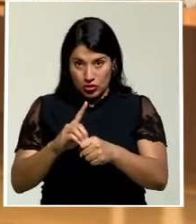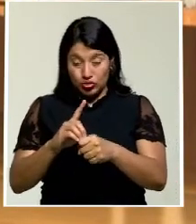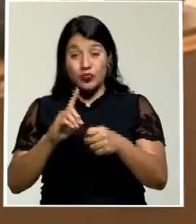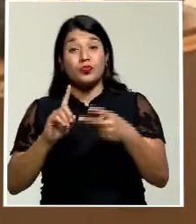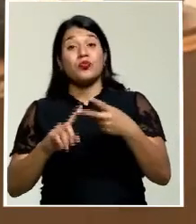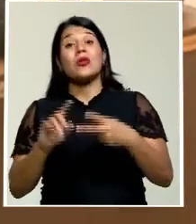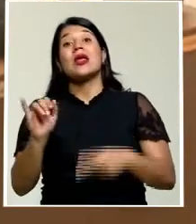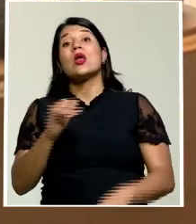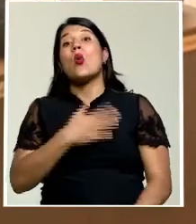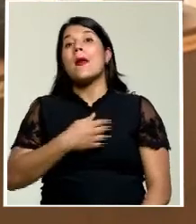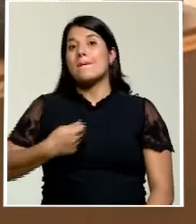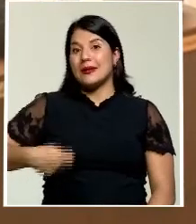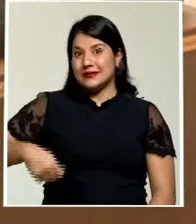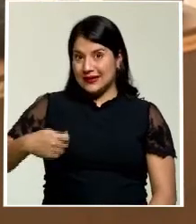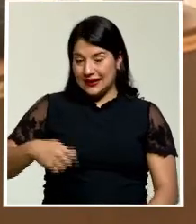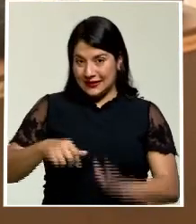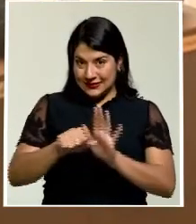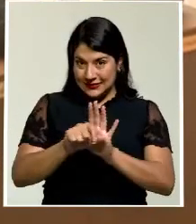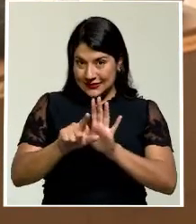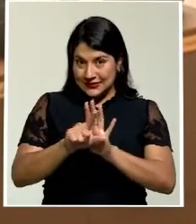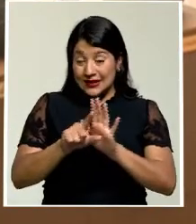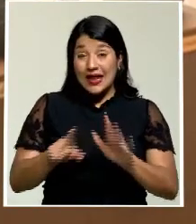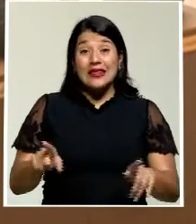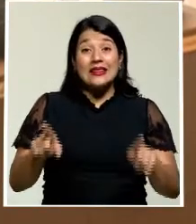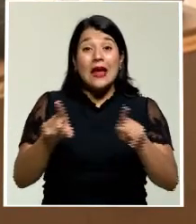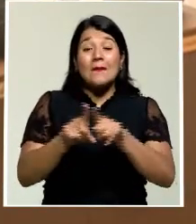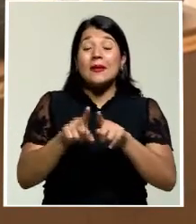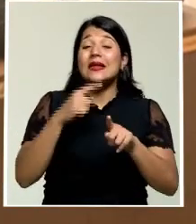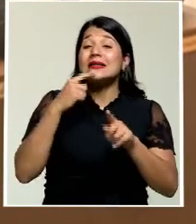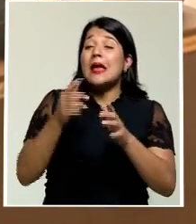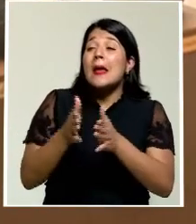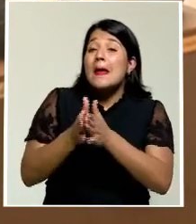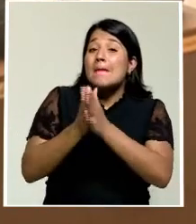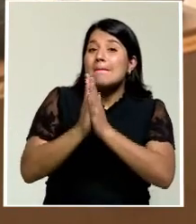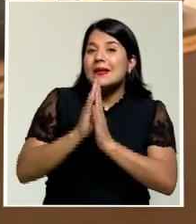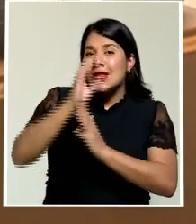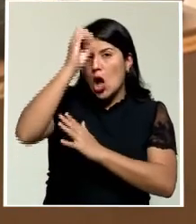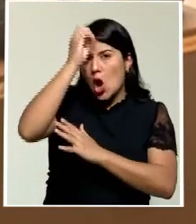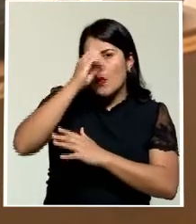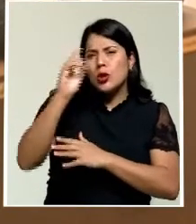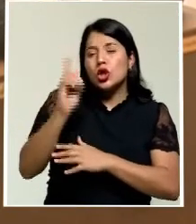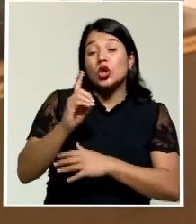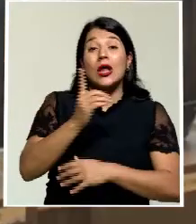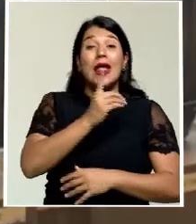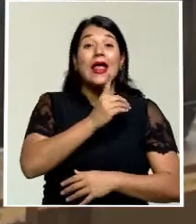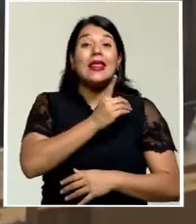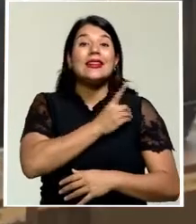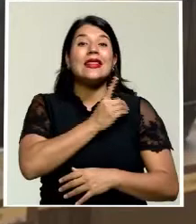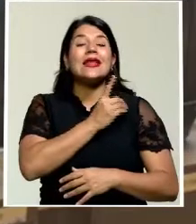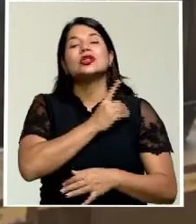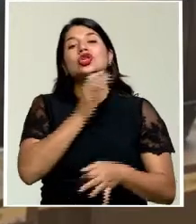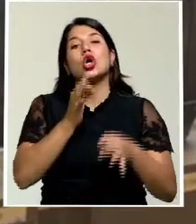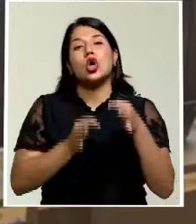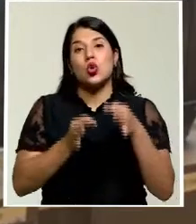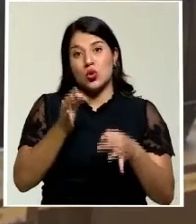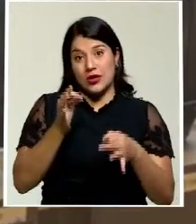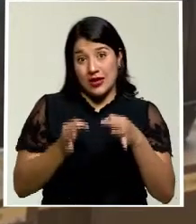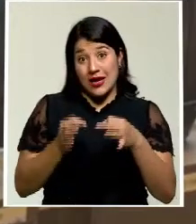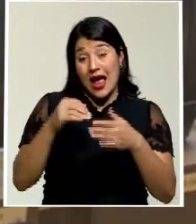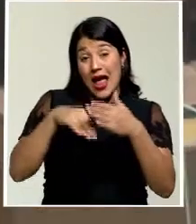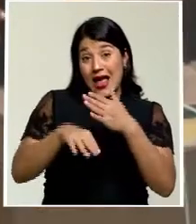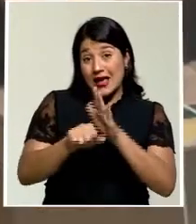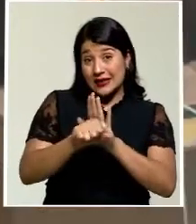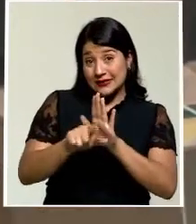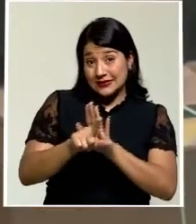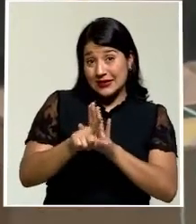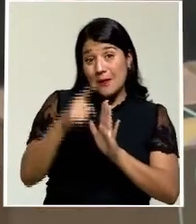Presidenta del Congreso también señaló que estarán pidiendo un criterio a la Dirección Jurídica del Primer Poder de la República para